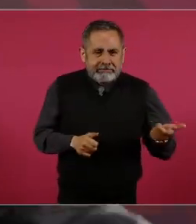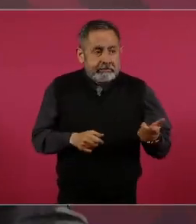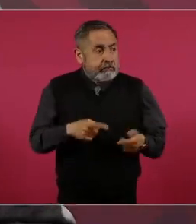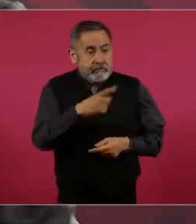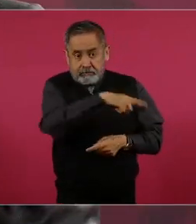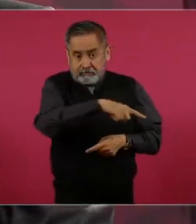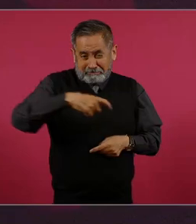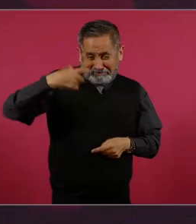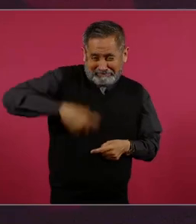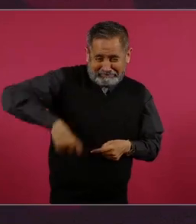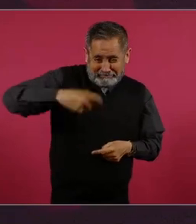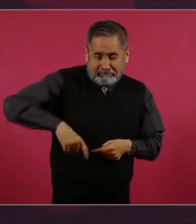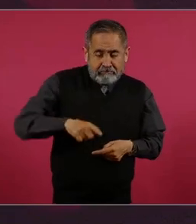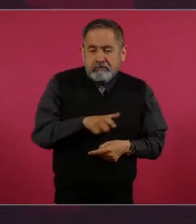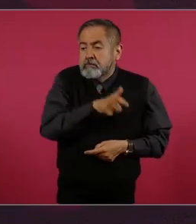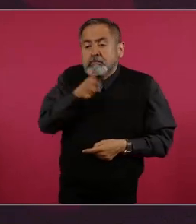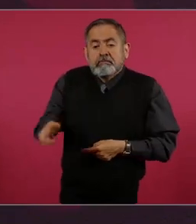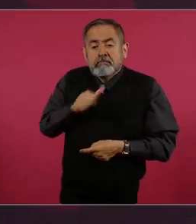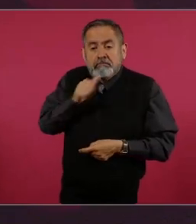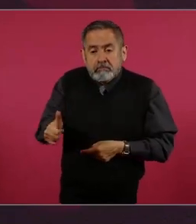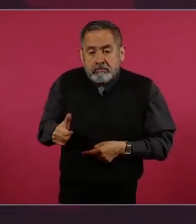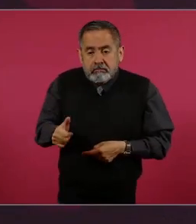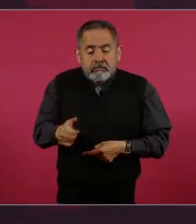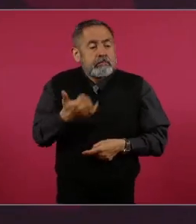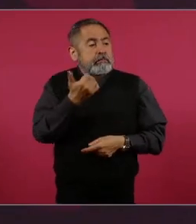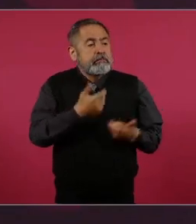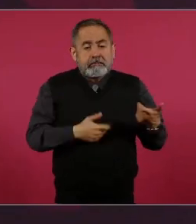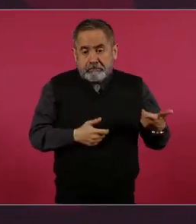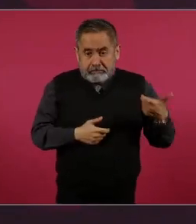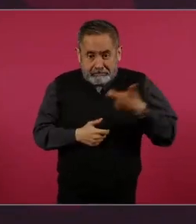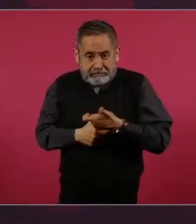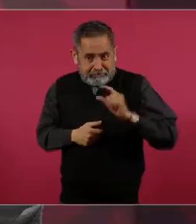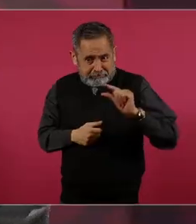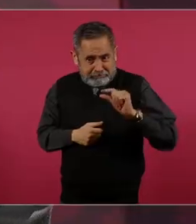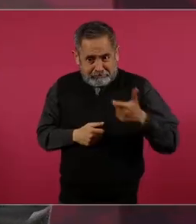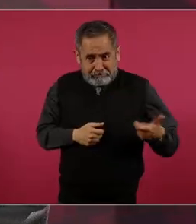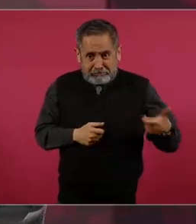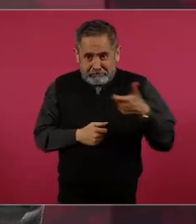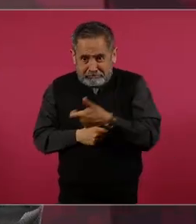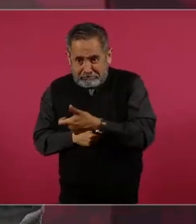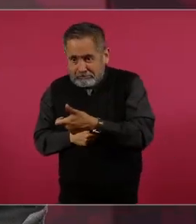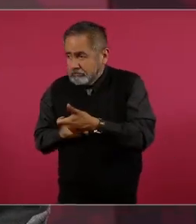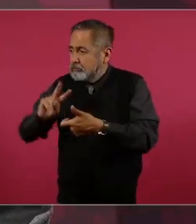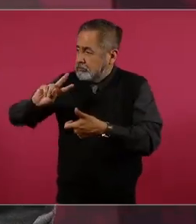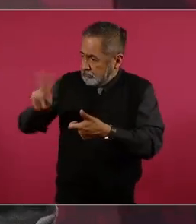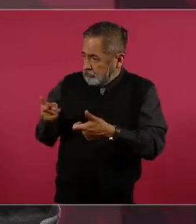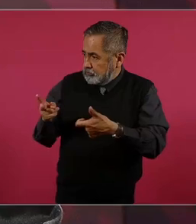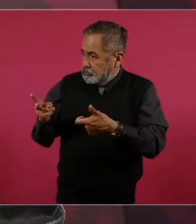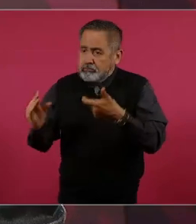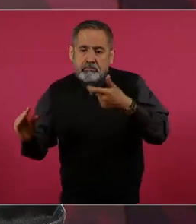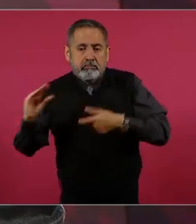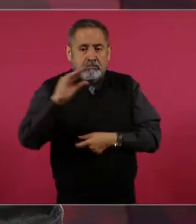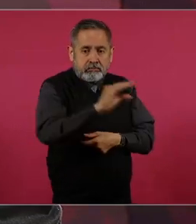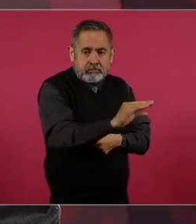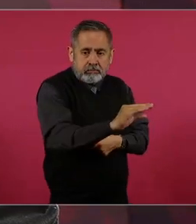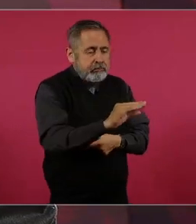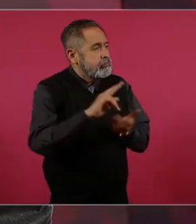pagaban, se les devolvían todos sus impuestos,